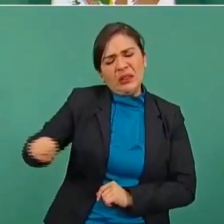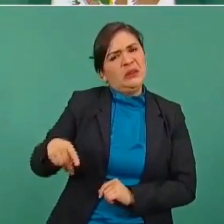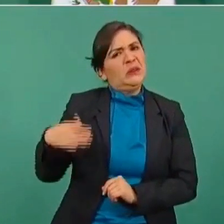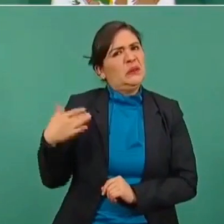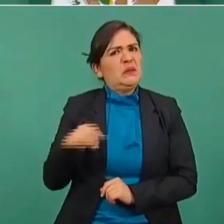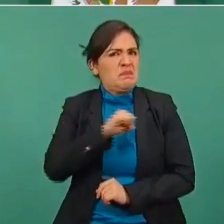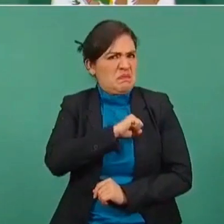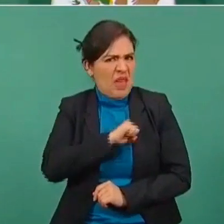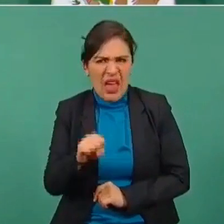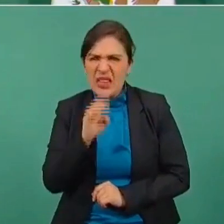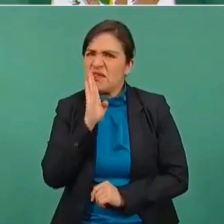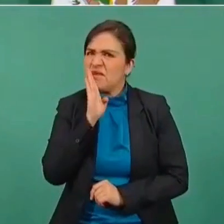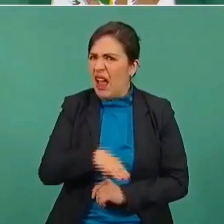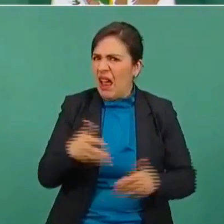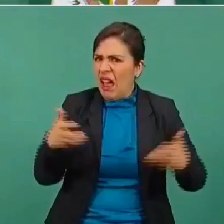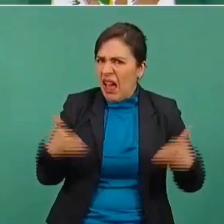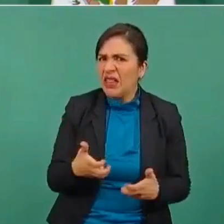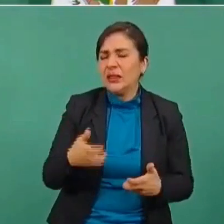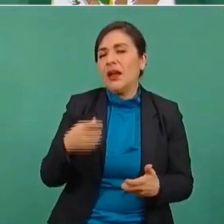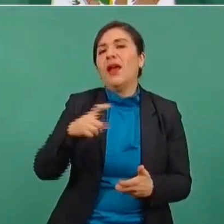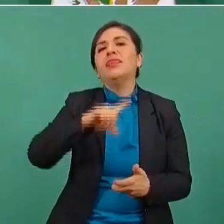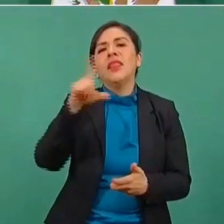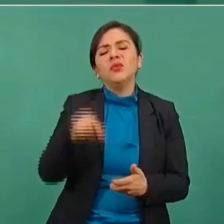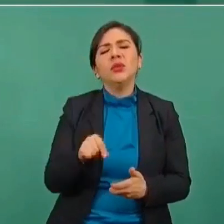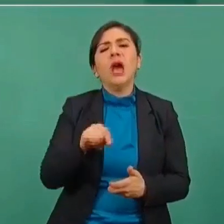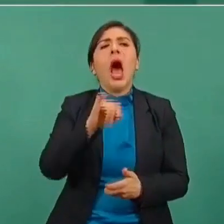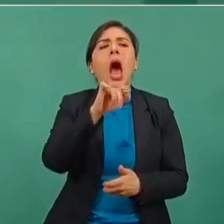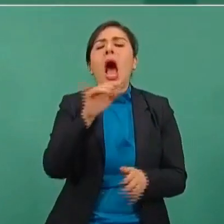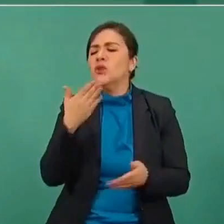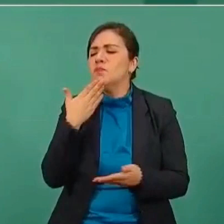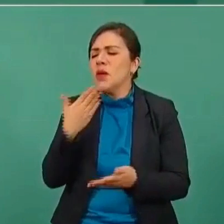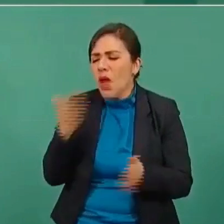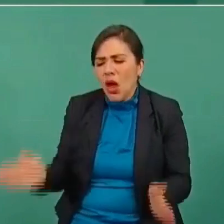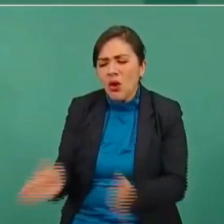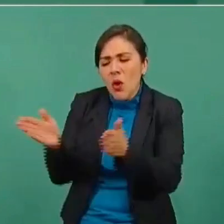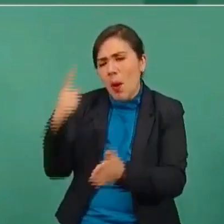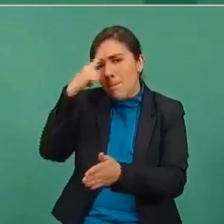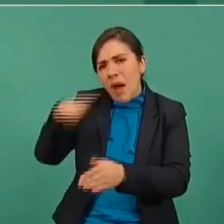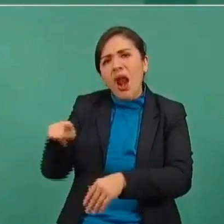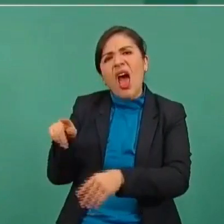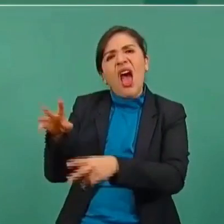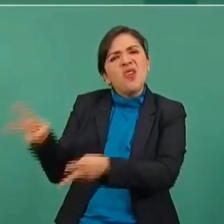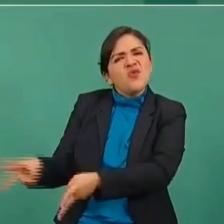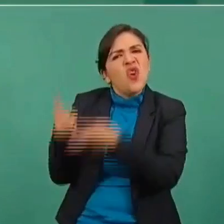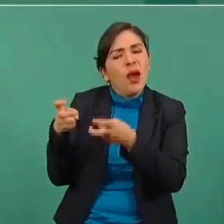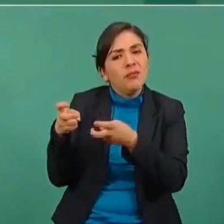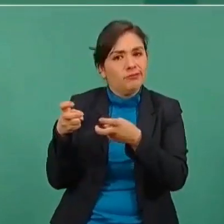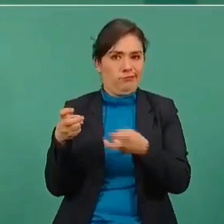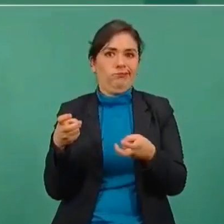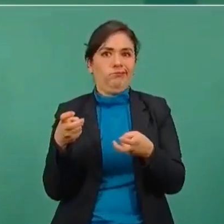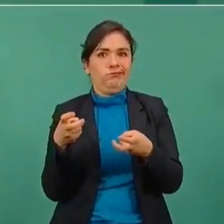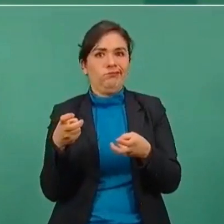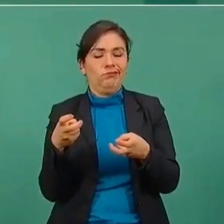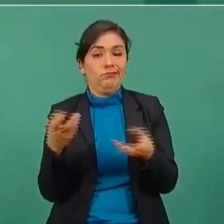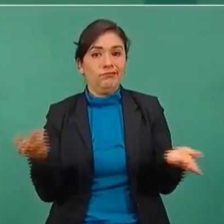la represión. Entonces, eran bárbaros,